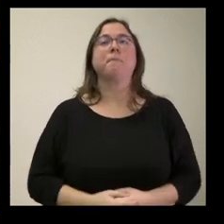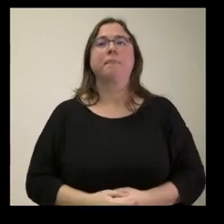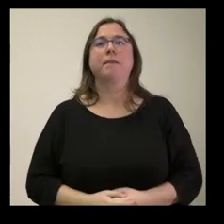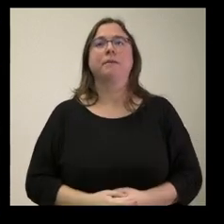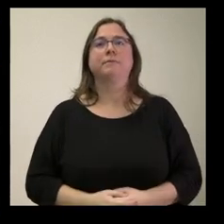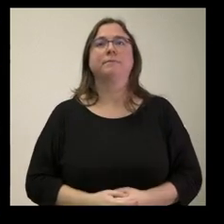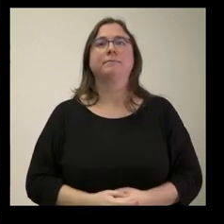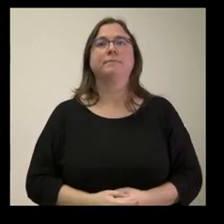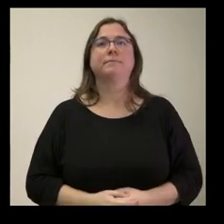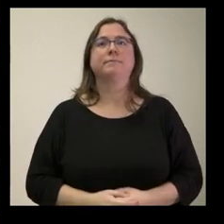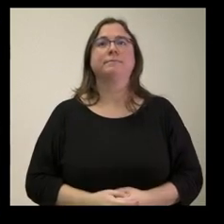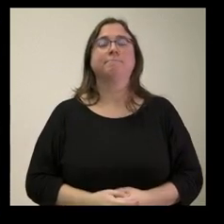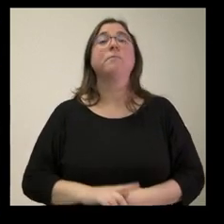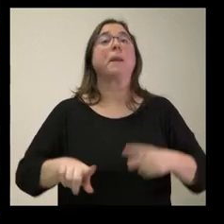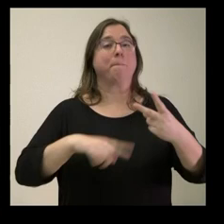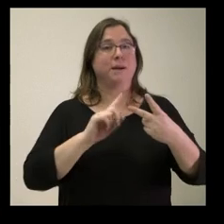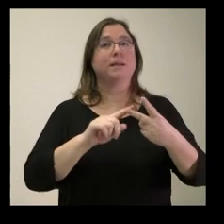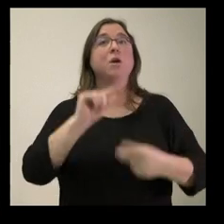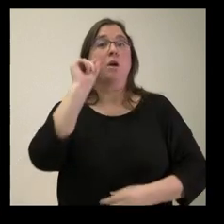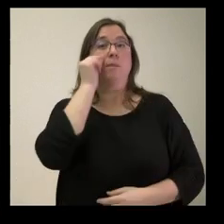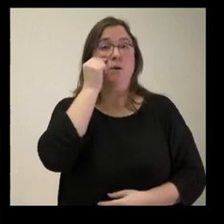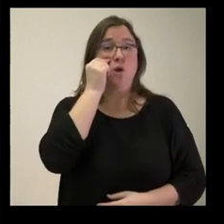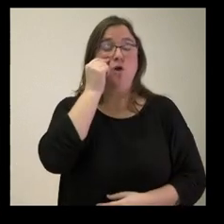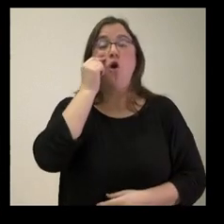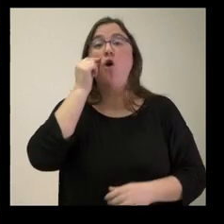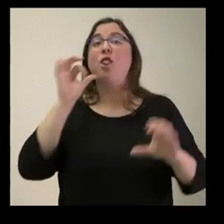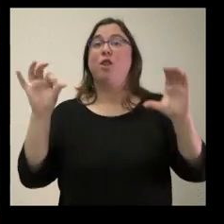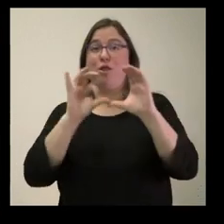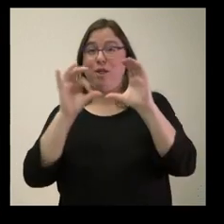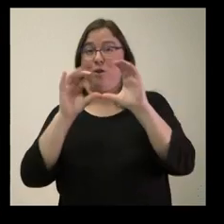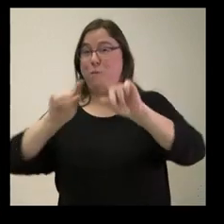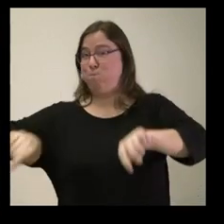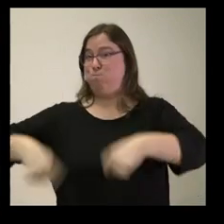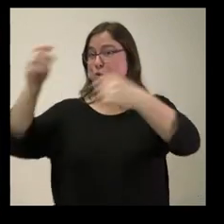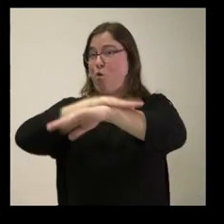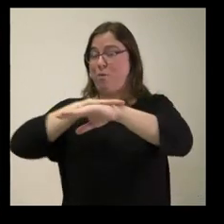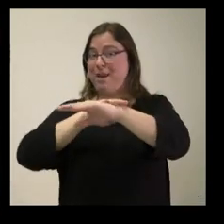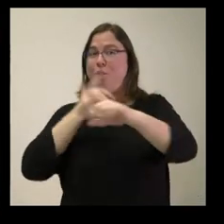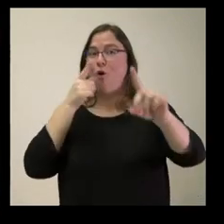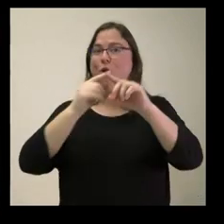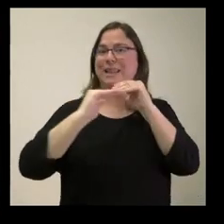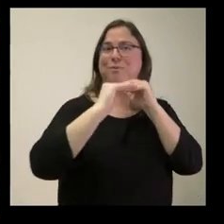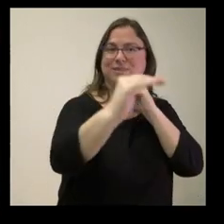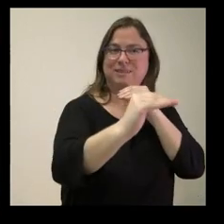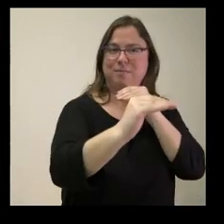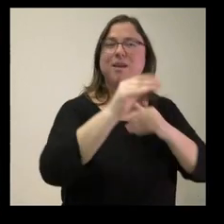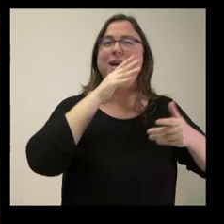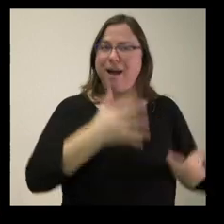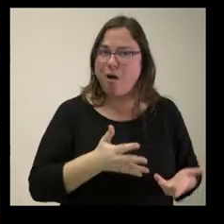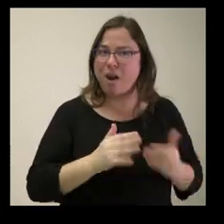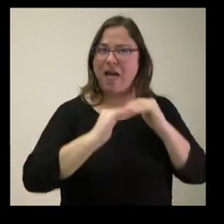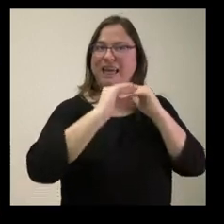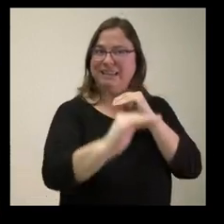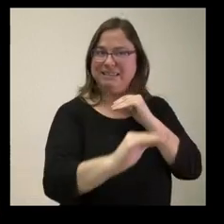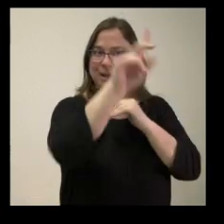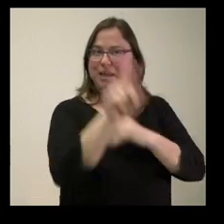Mañueco rompió con Ciudadanos buscando estabilidad y no sé hasta qué punto ahora mismo el Gobierno de Castilla y León proyecta dicha estabilidad.